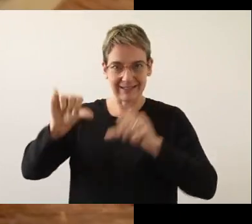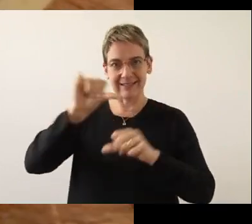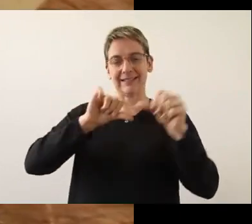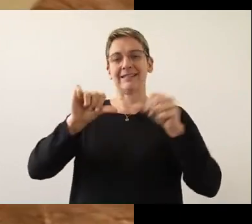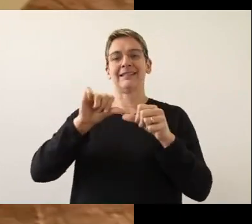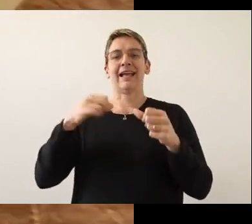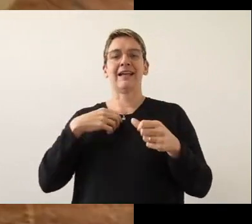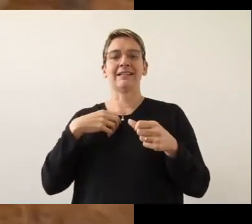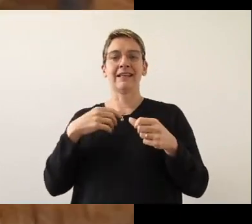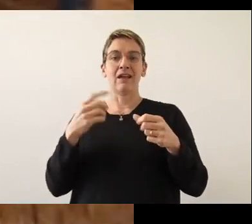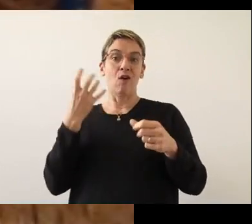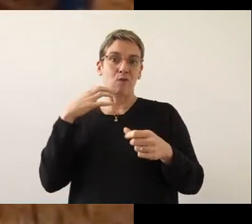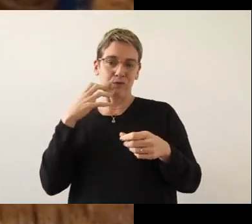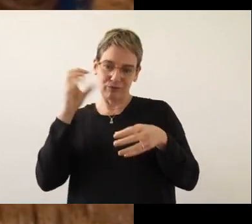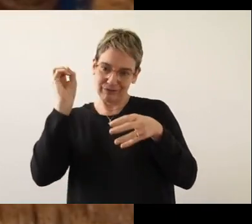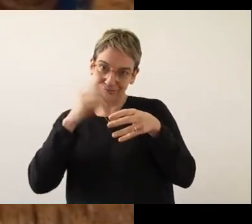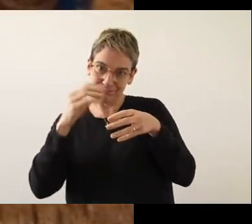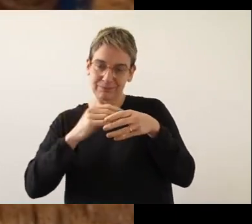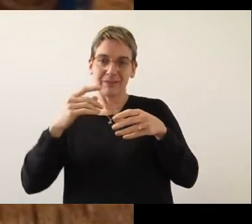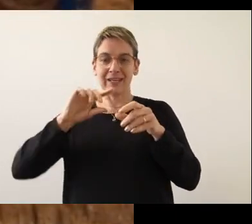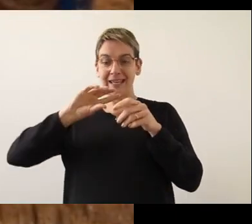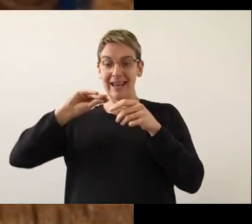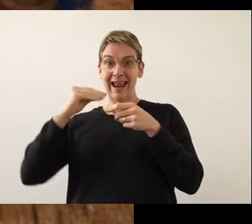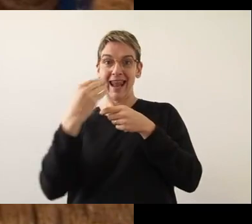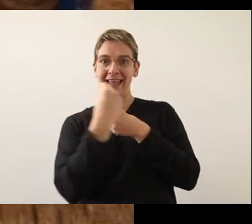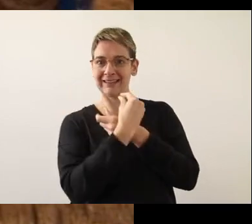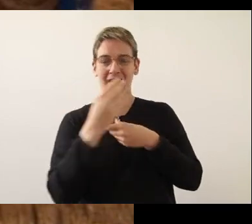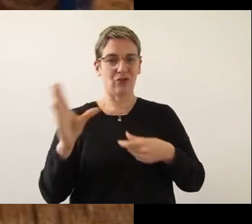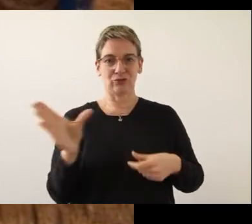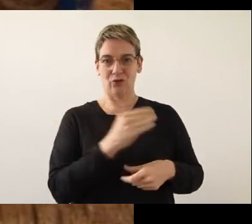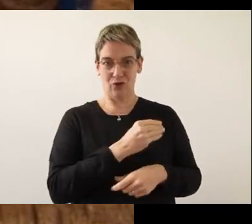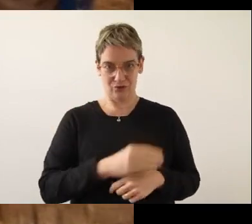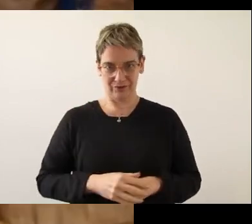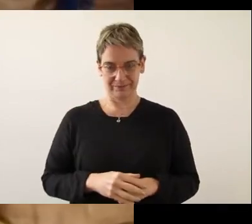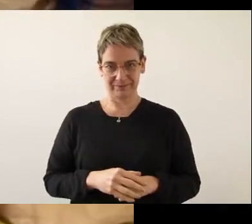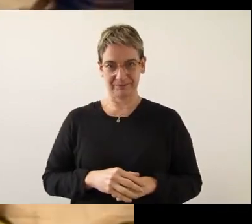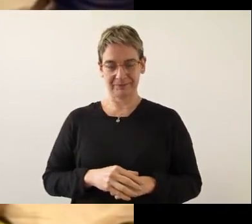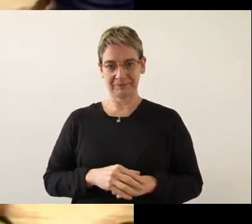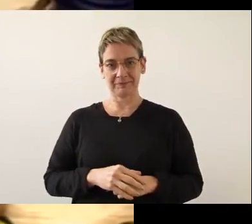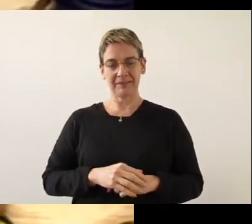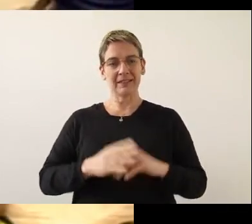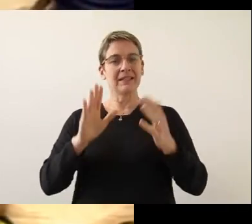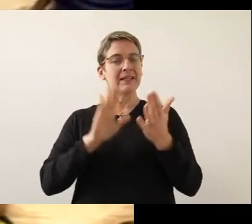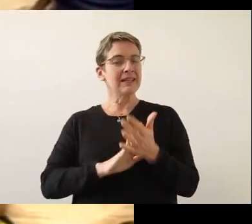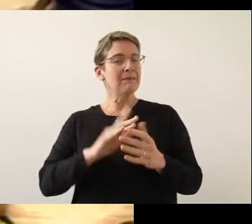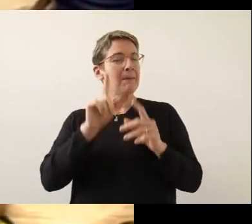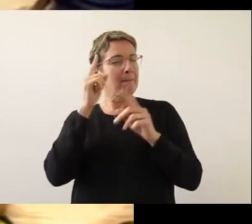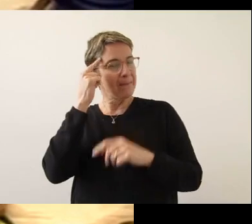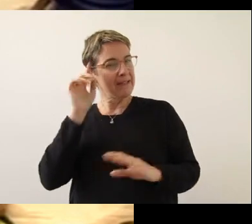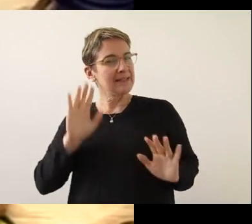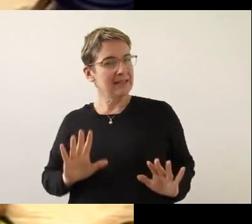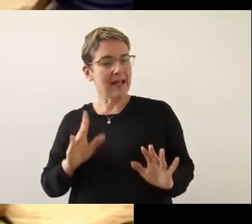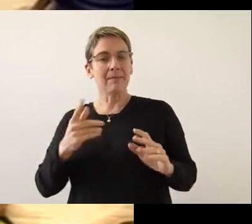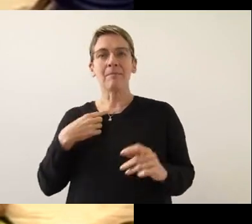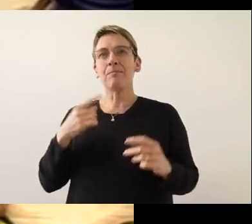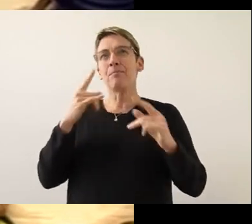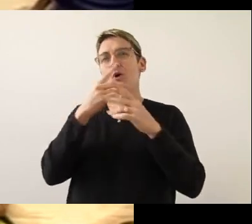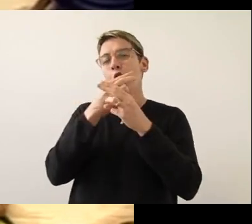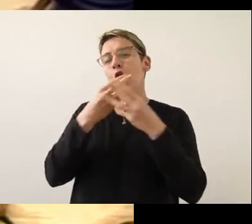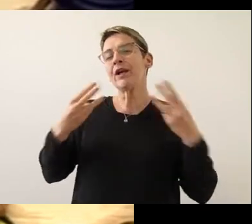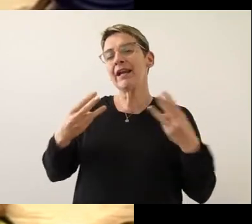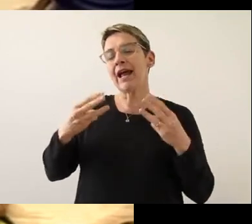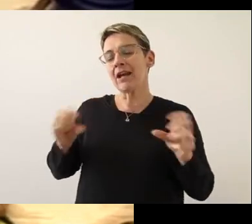compotas y enlatados en general. Debe considerarse que por lo general el